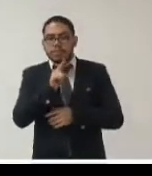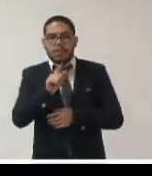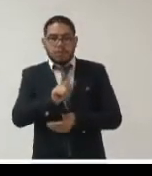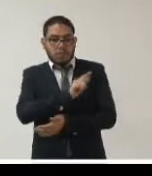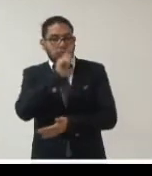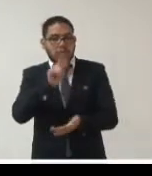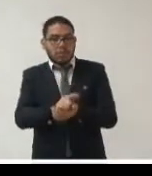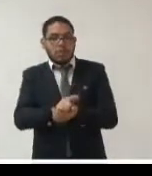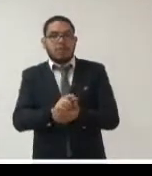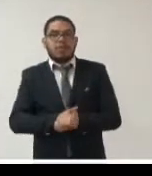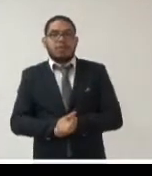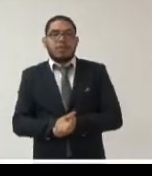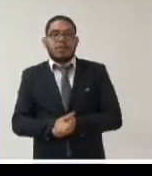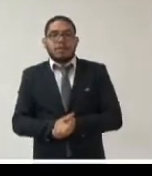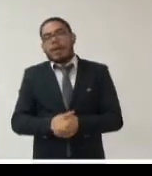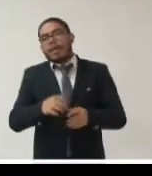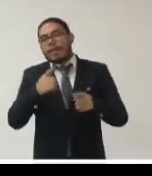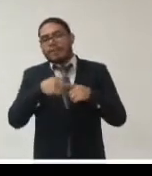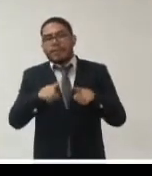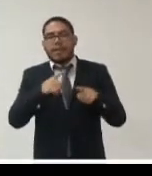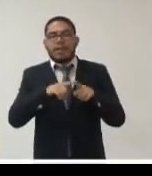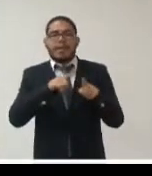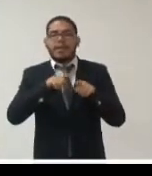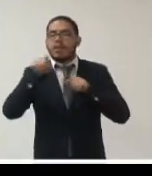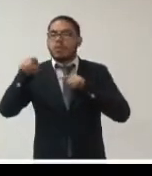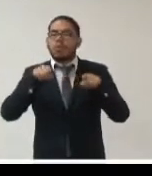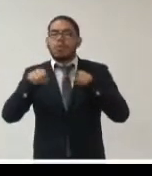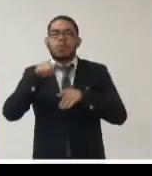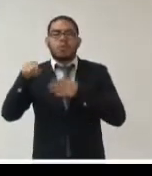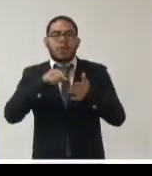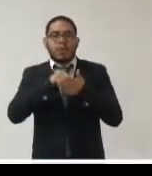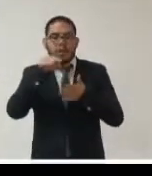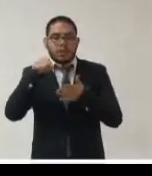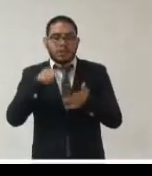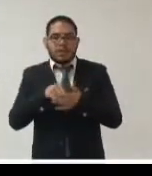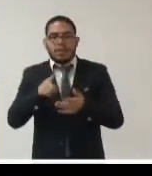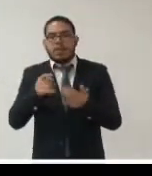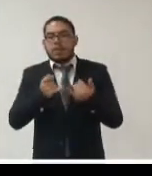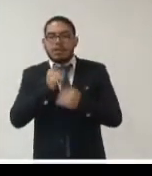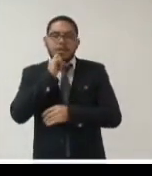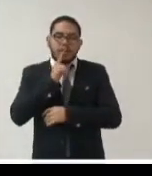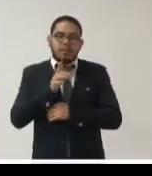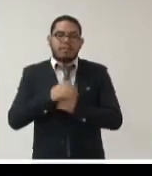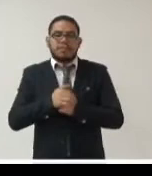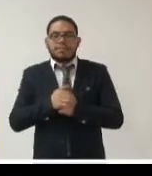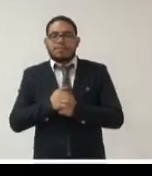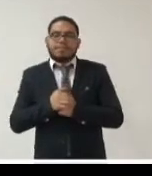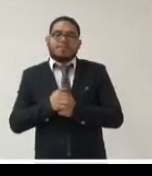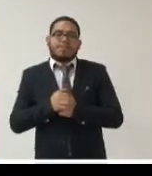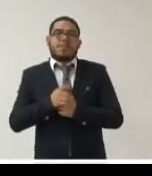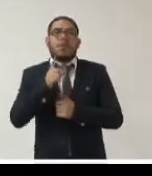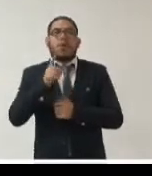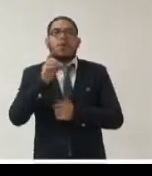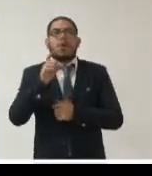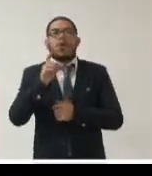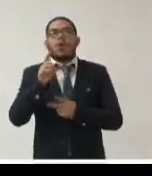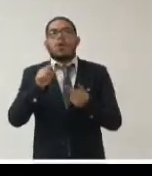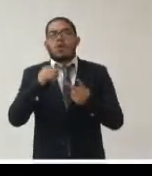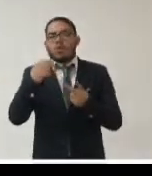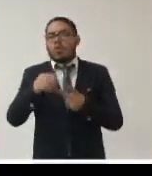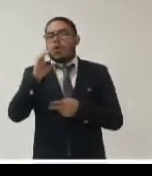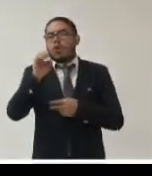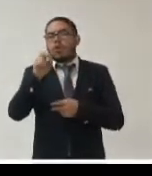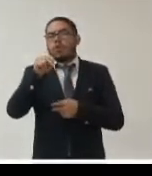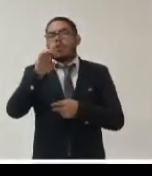y los distintos sectores también por ejemplo contratas el portal del CONOCE que es del organismo